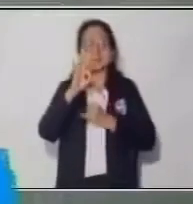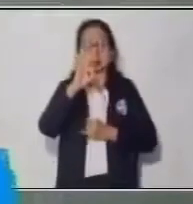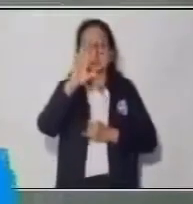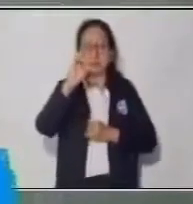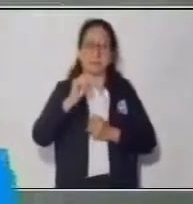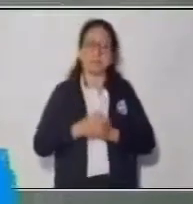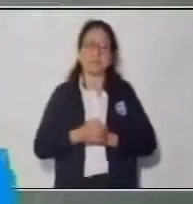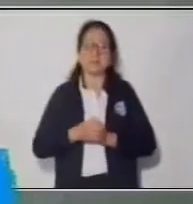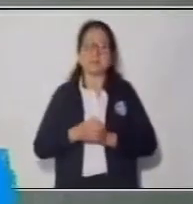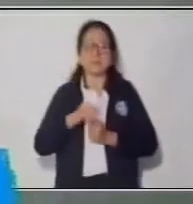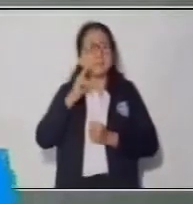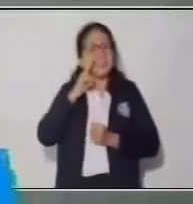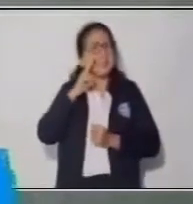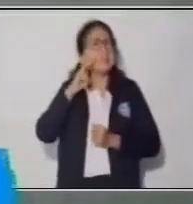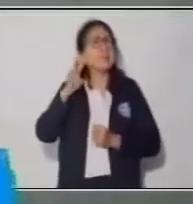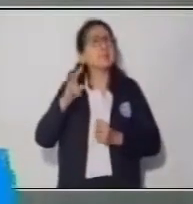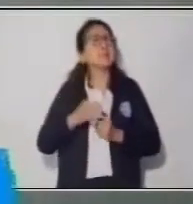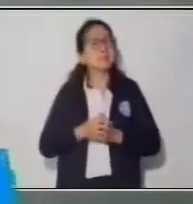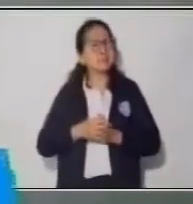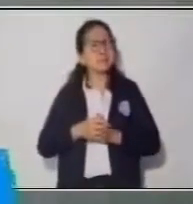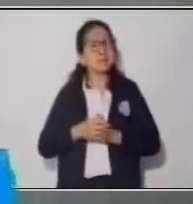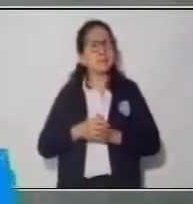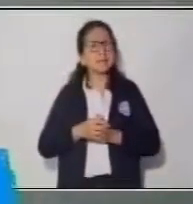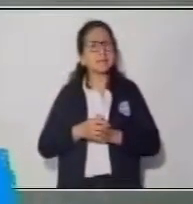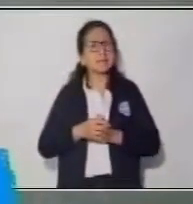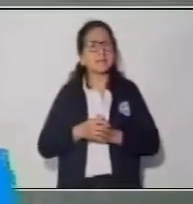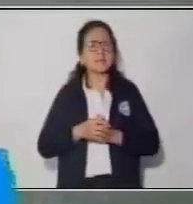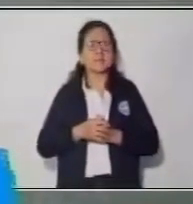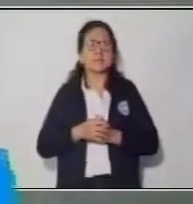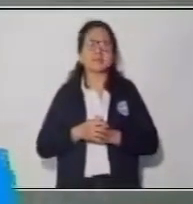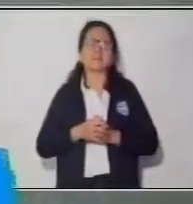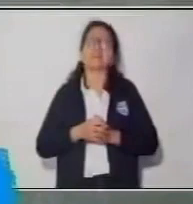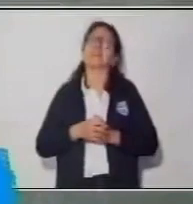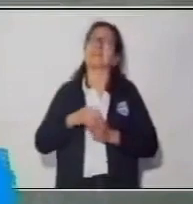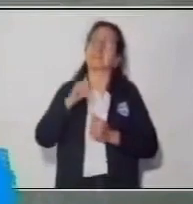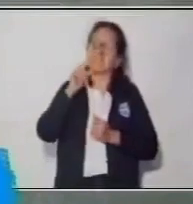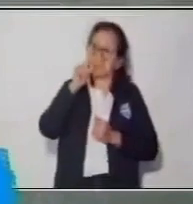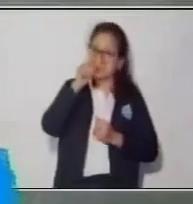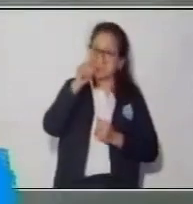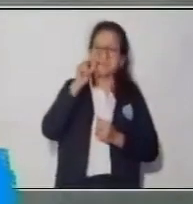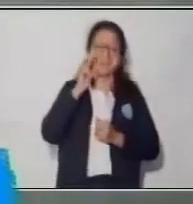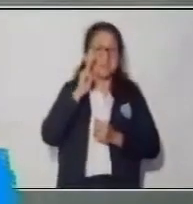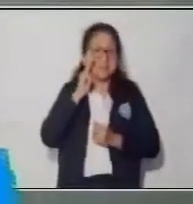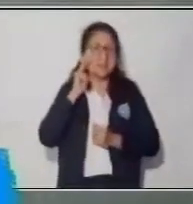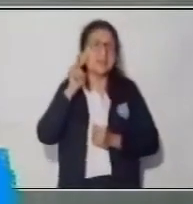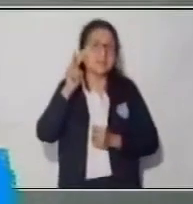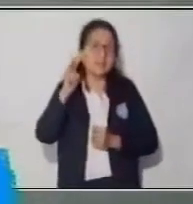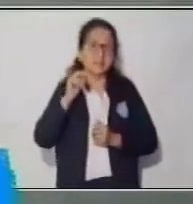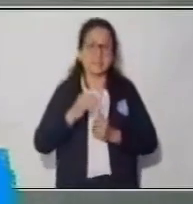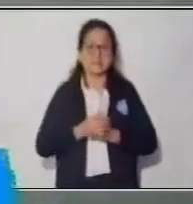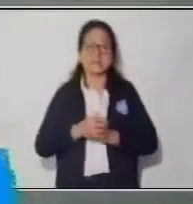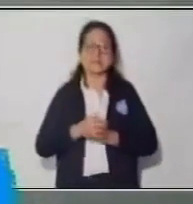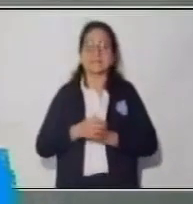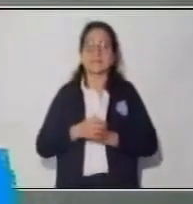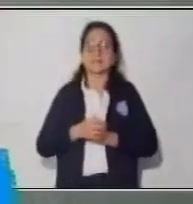¿Qué ves tú acá en común? Excelente. Estás tú observando de que